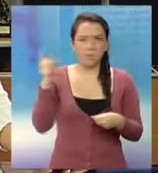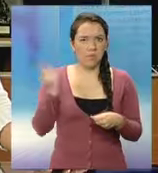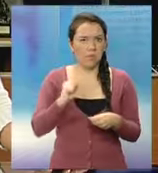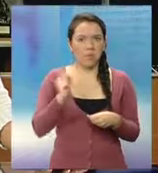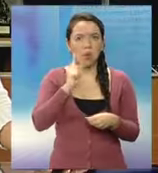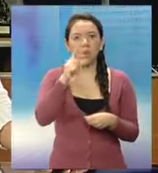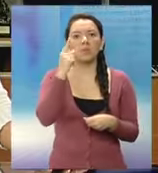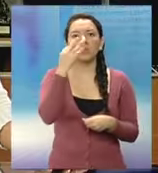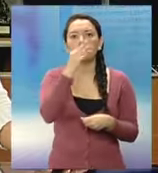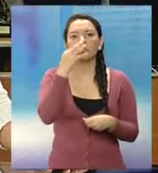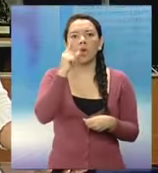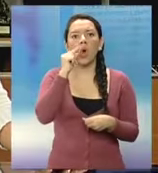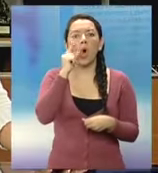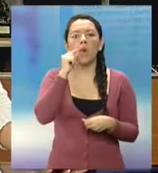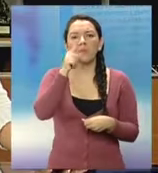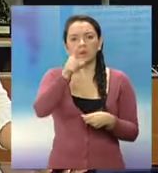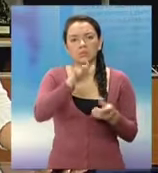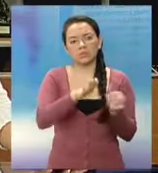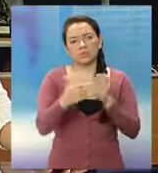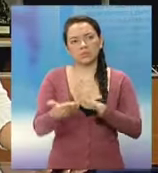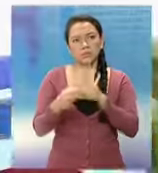adolescente Drybong Martin.